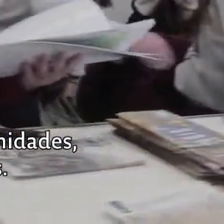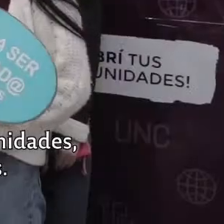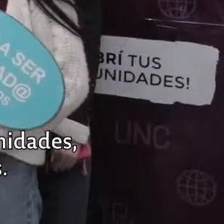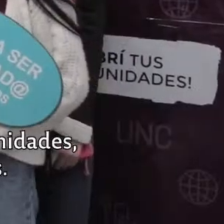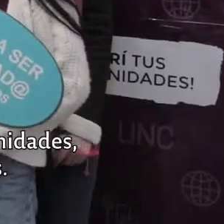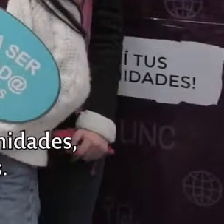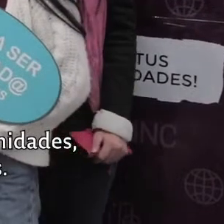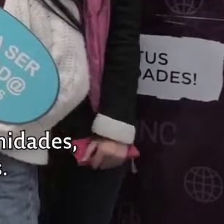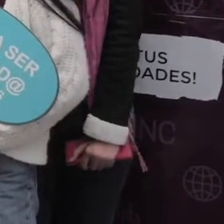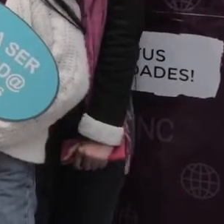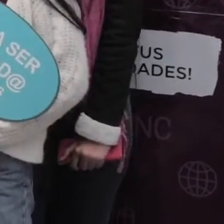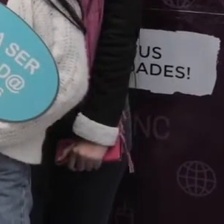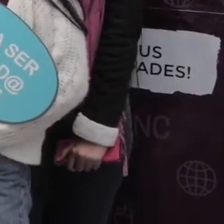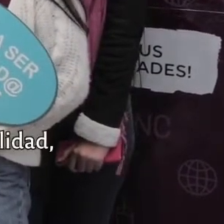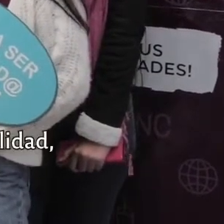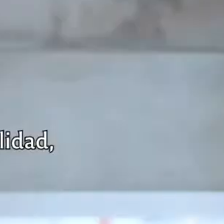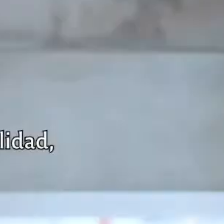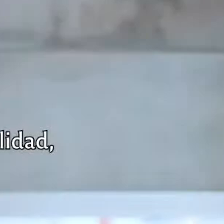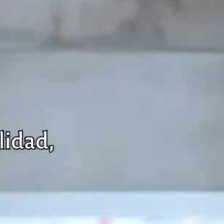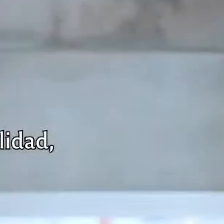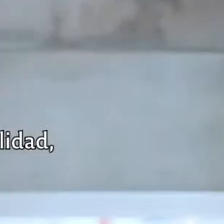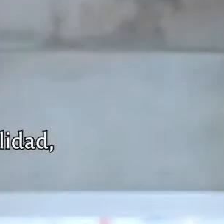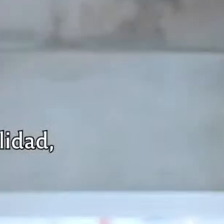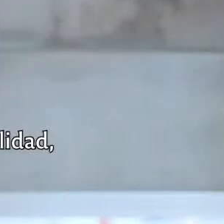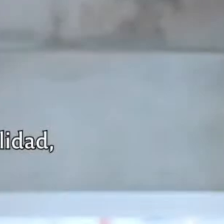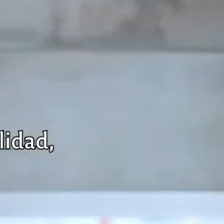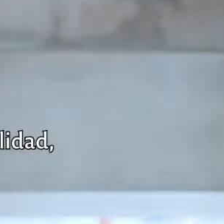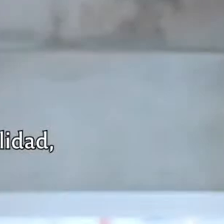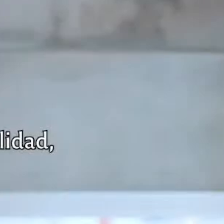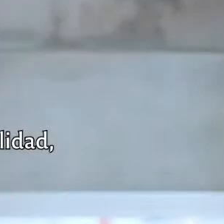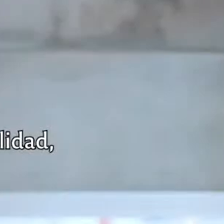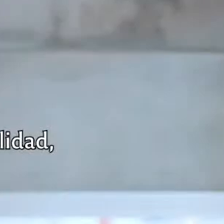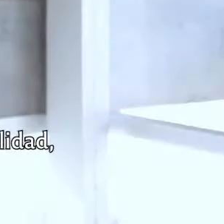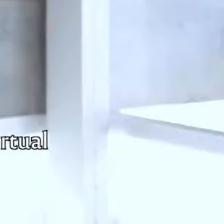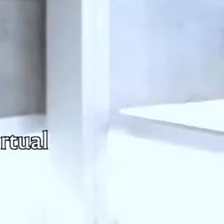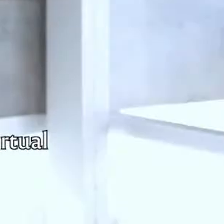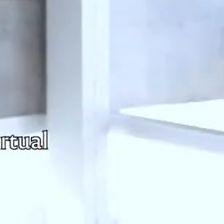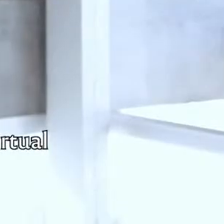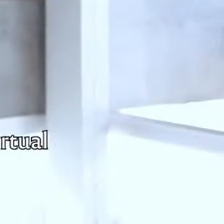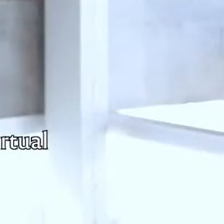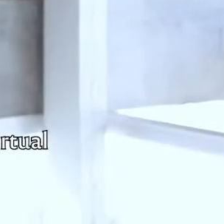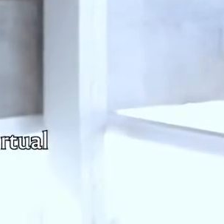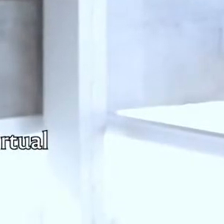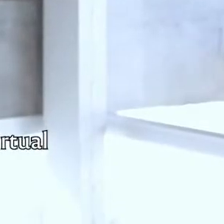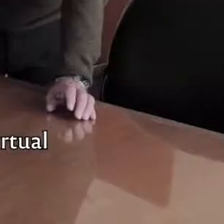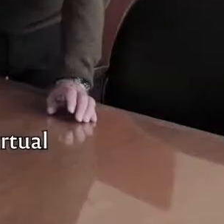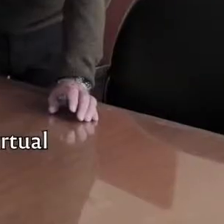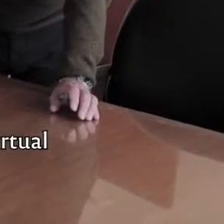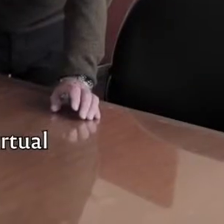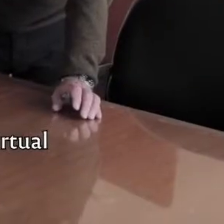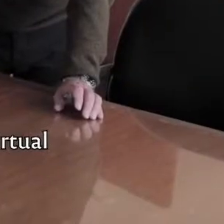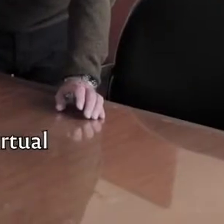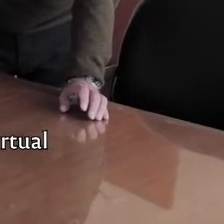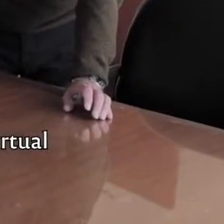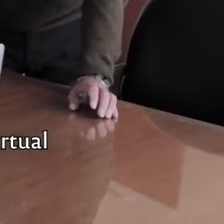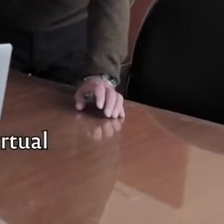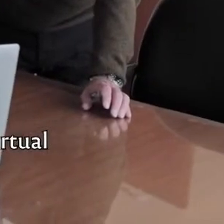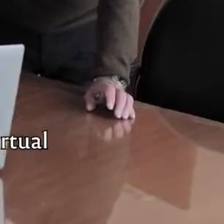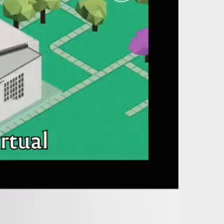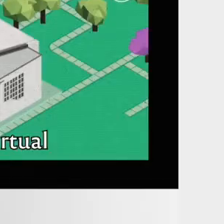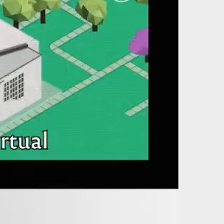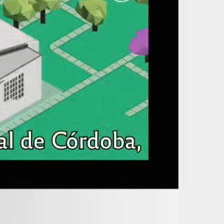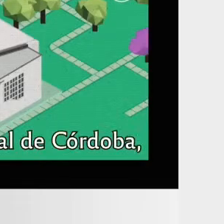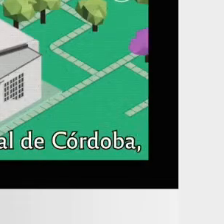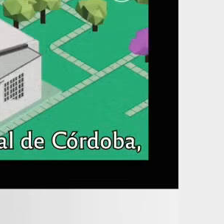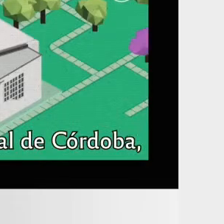que juntos las transitemos. En este momento difícil que vivimos de virtualidad, hemos preparado una muestra de carrera virtual para que vos